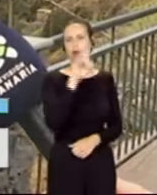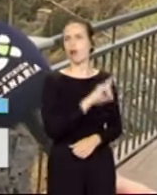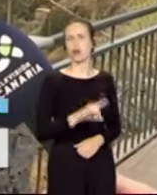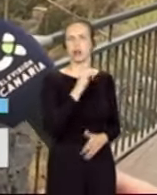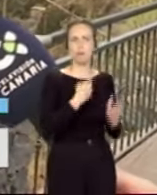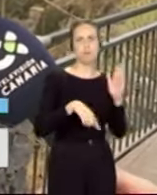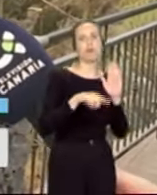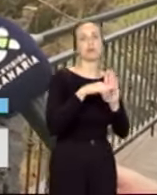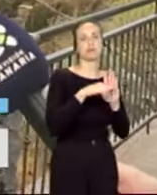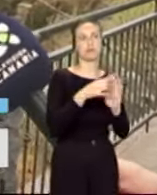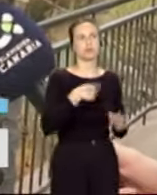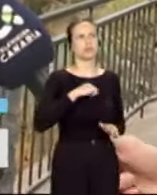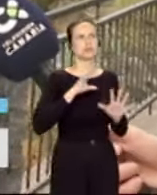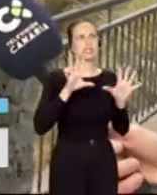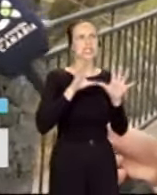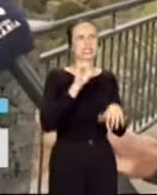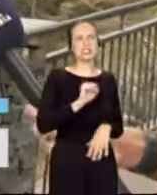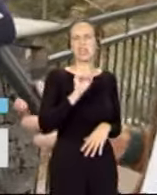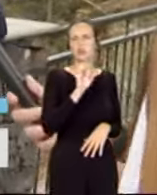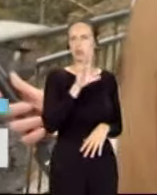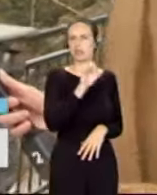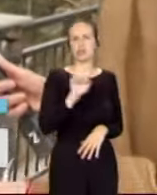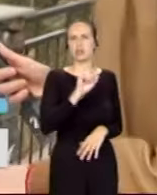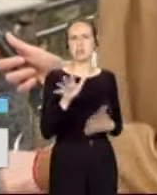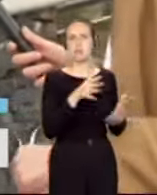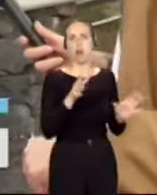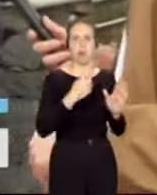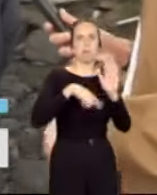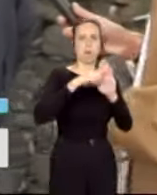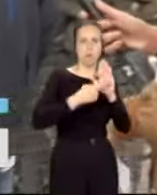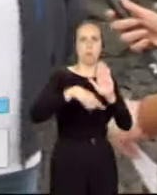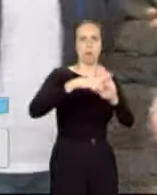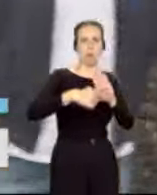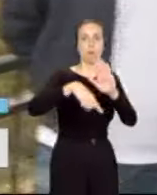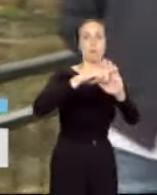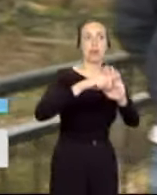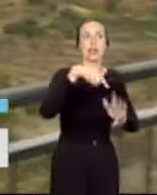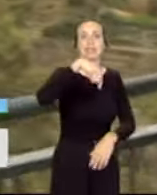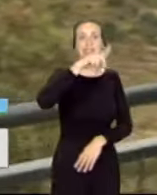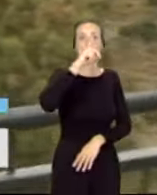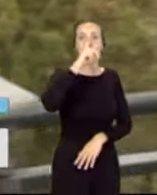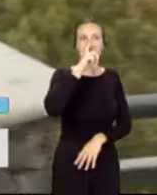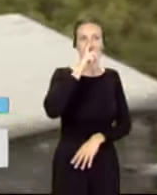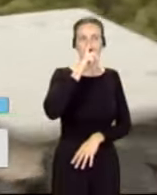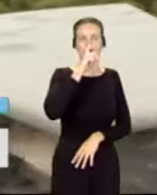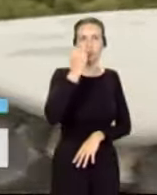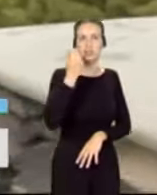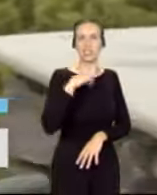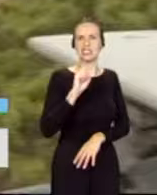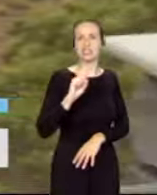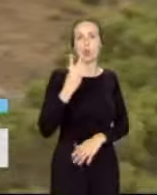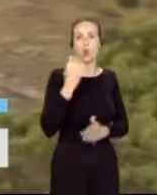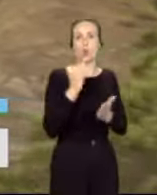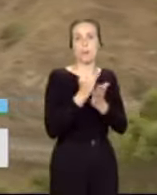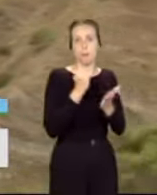Llevamos prácticamente 10 o 15 años entrando en ese campeonato y este año es la segunda prueba